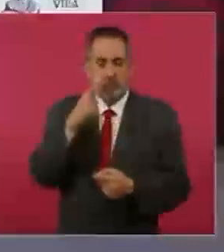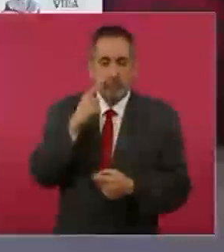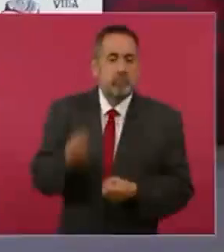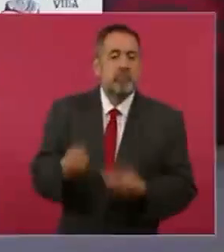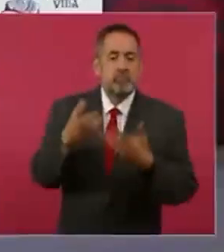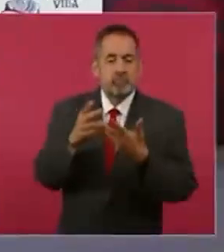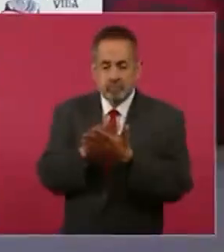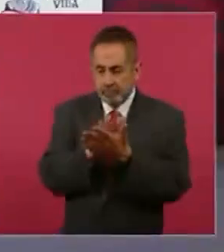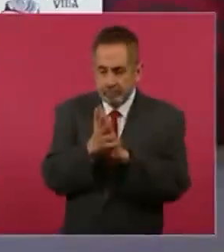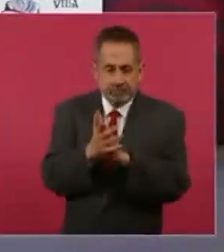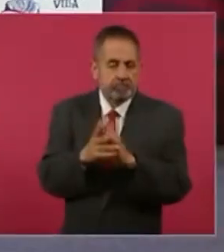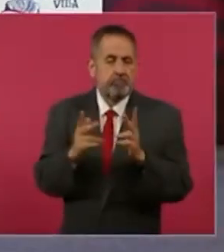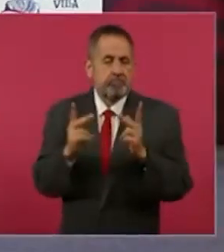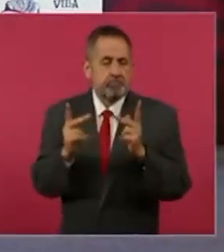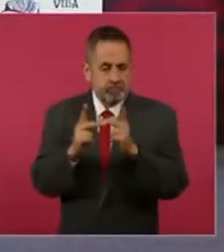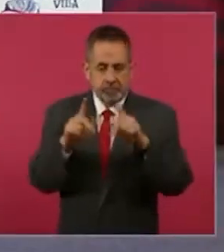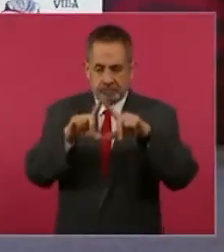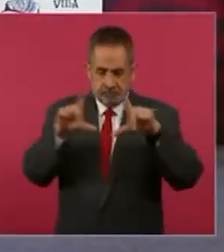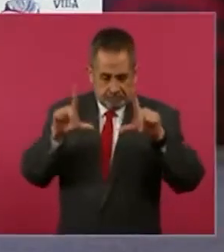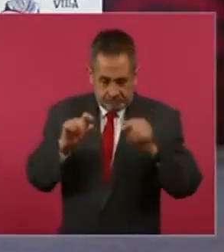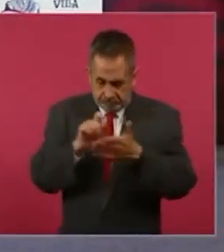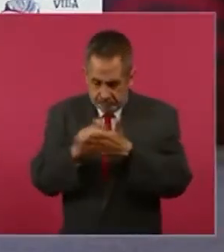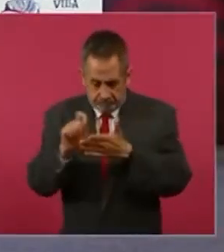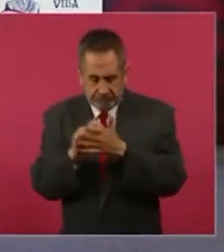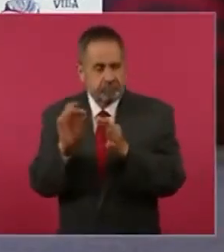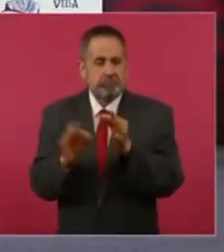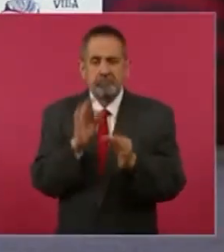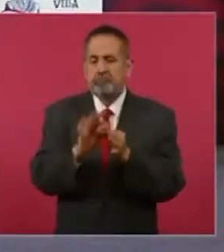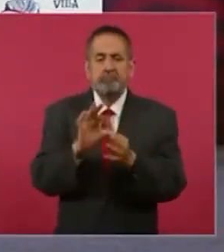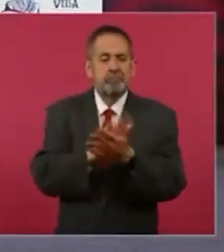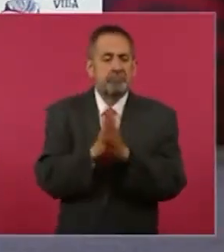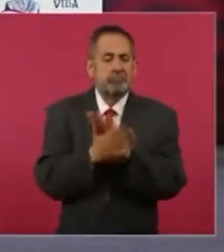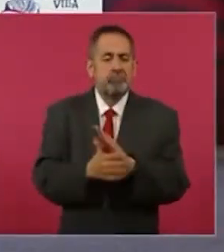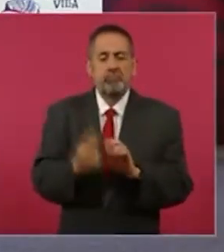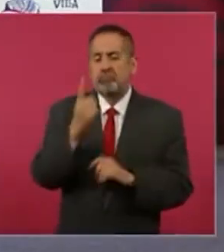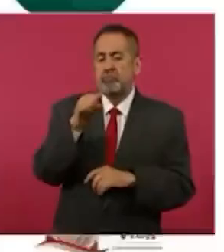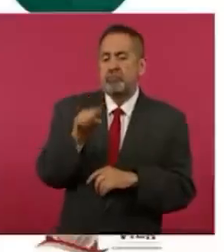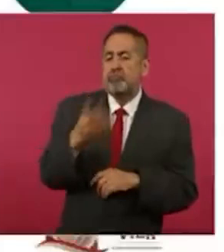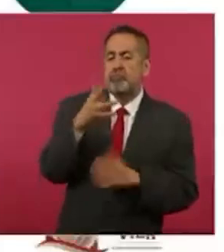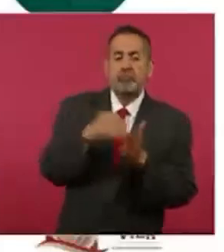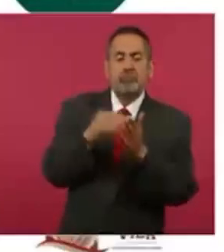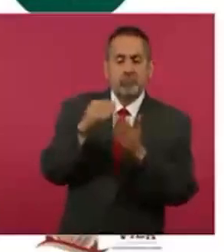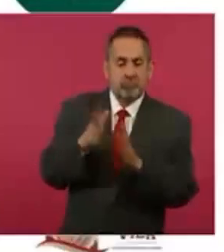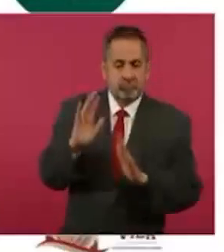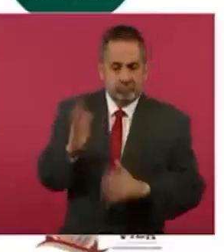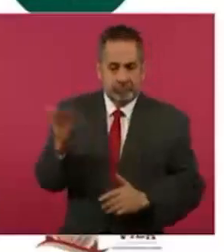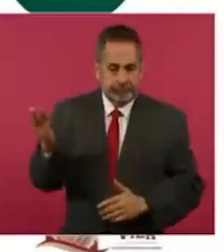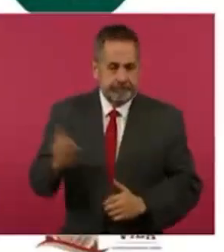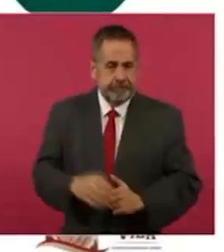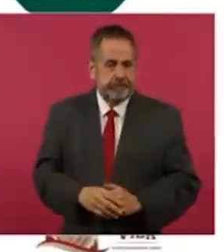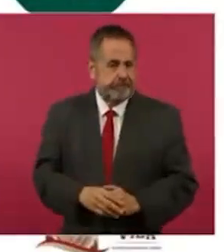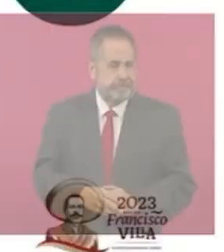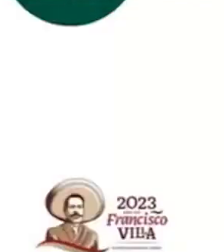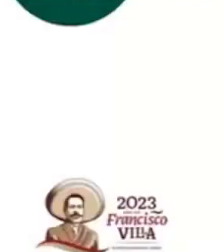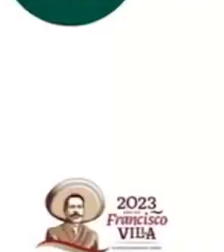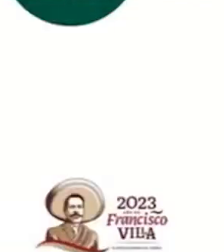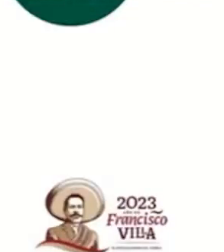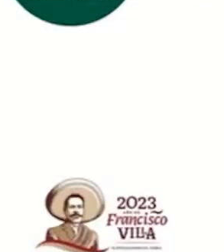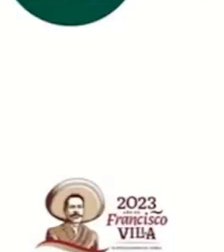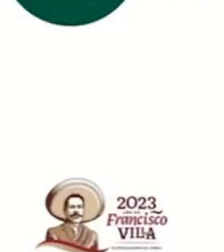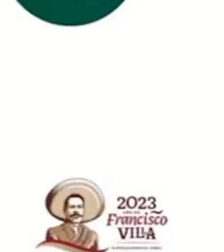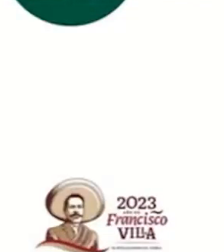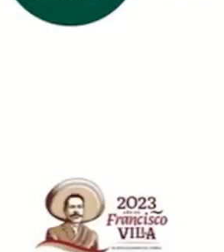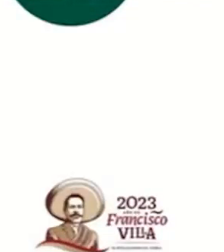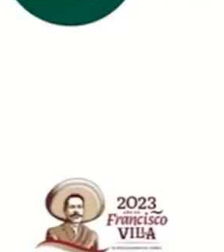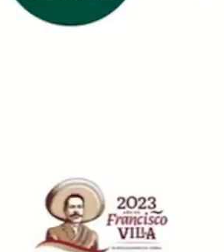regularizaciones de vehículos que es de 1.4 millones y los recursos obtenidos